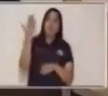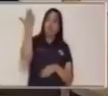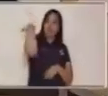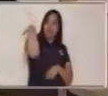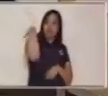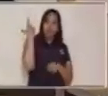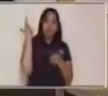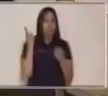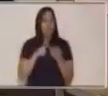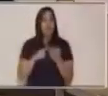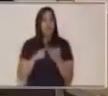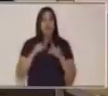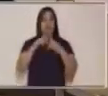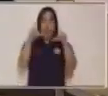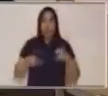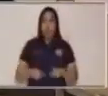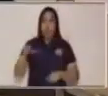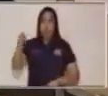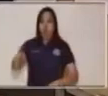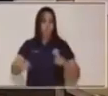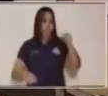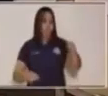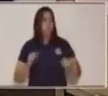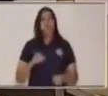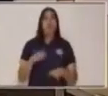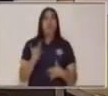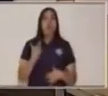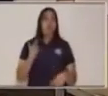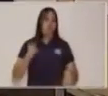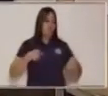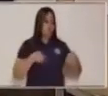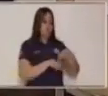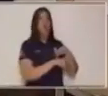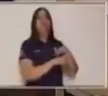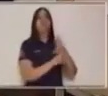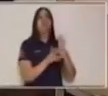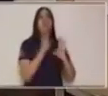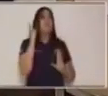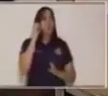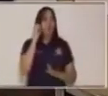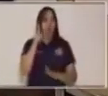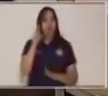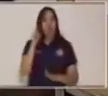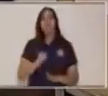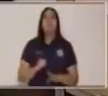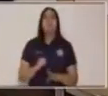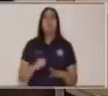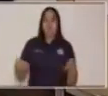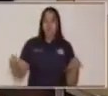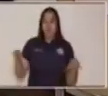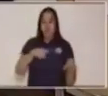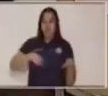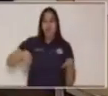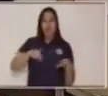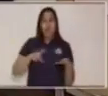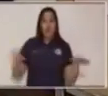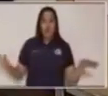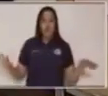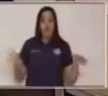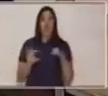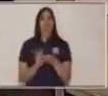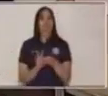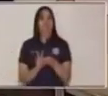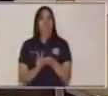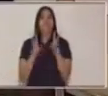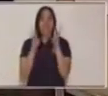en las posiciones, en un gol. Y todo eso está reunido bajo el